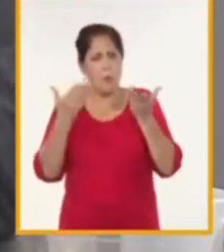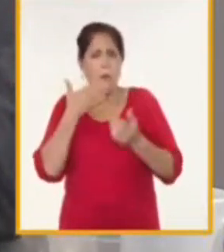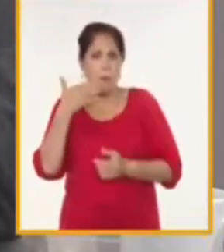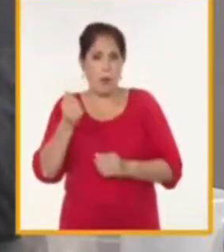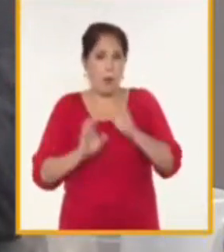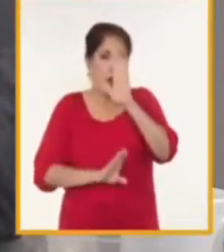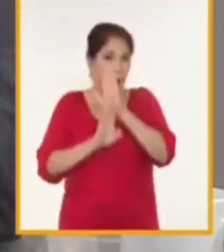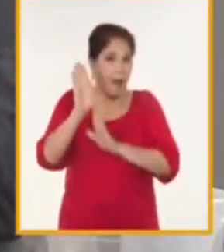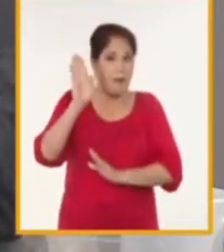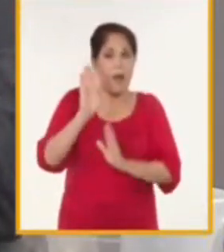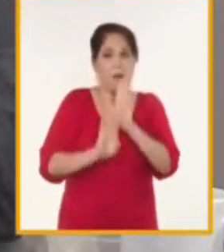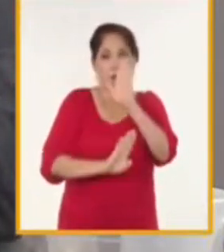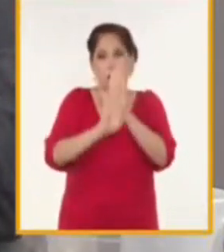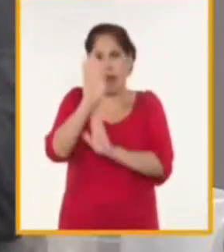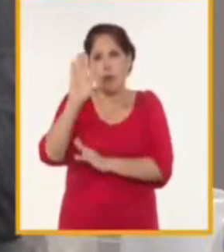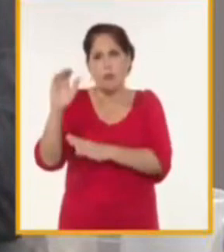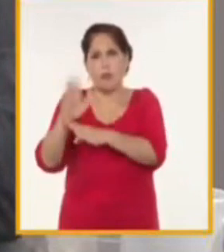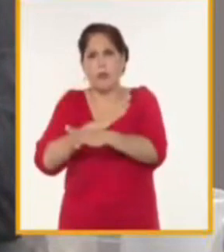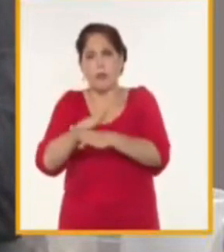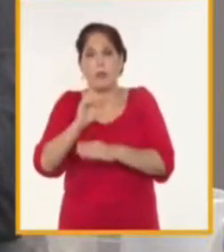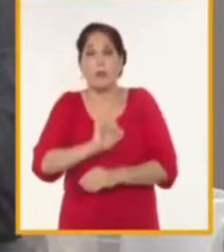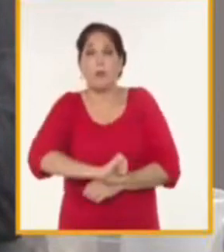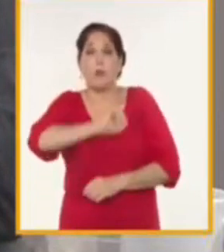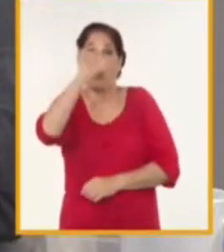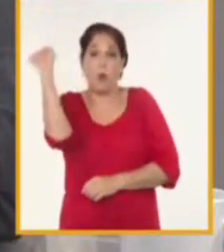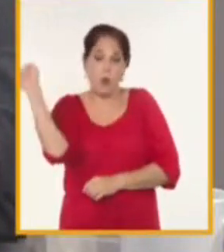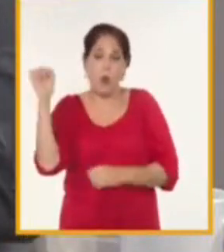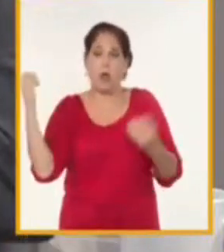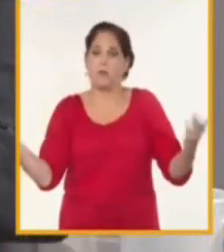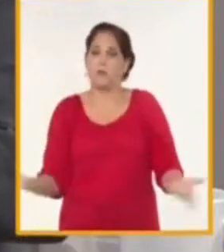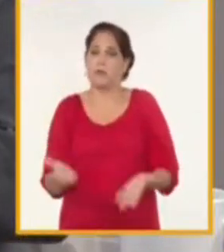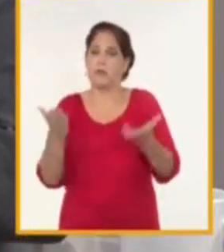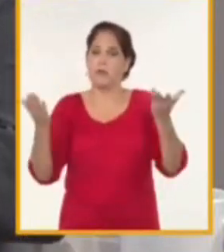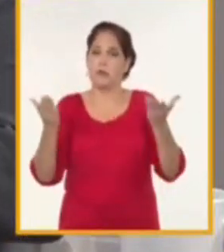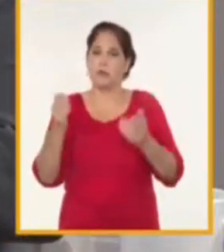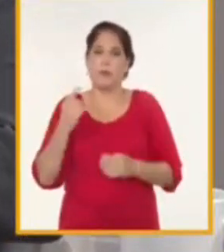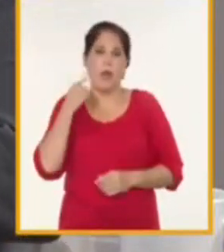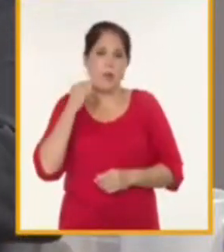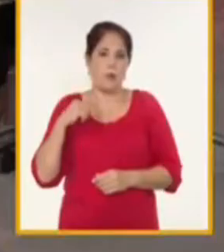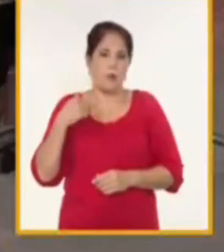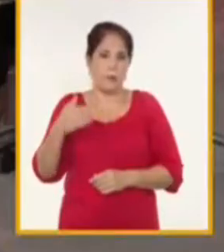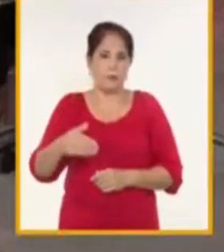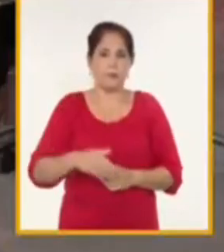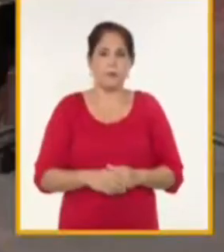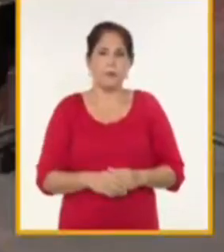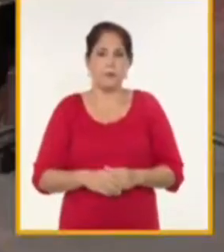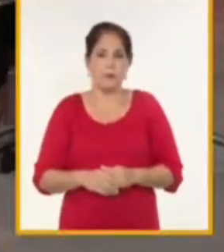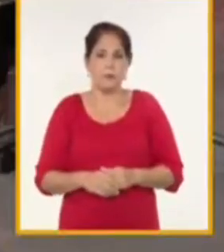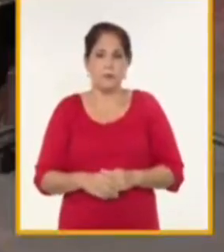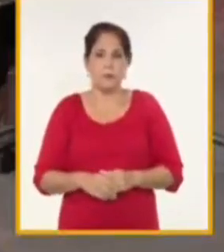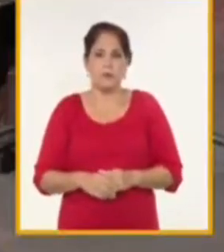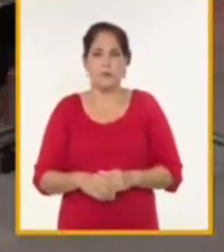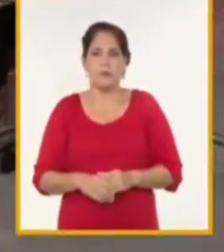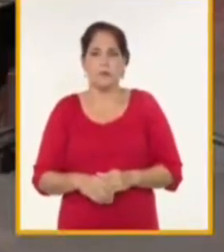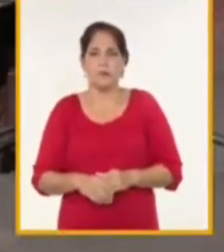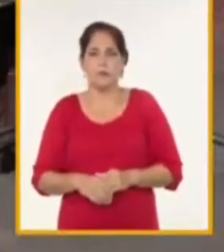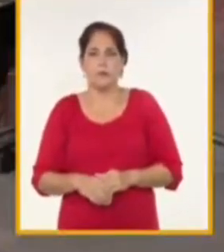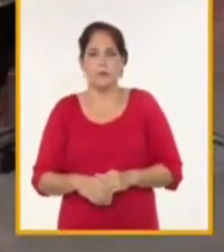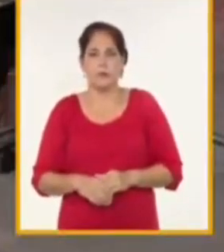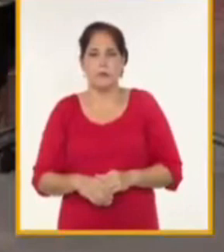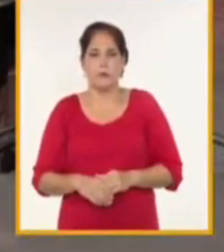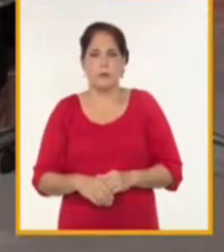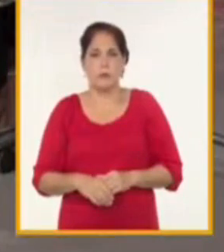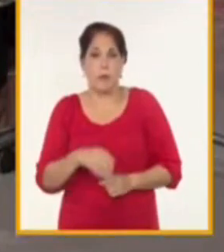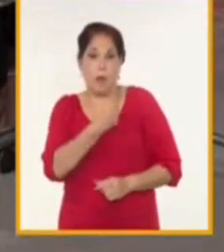avanzando en cada una de estas direcciones para lograr crecer en los próximos años bueno pues esa es la aspiración que tiene también por